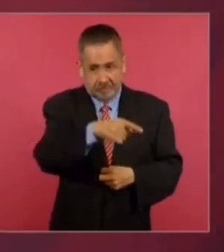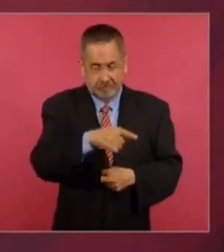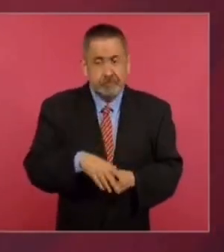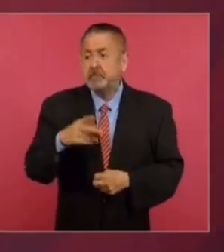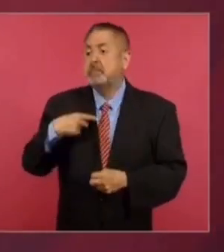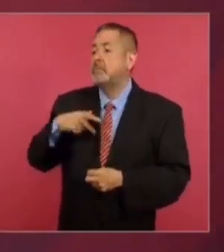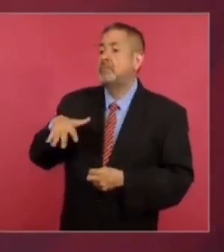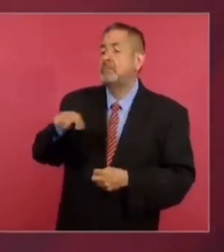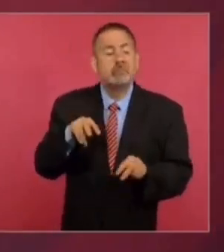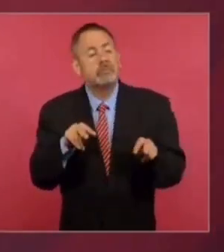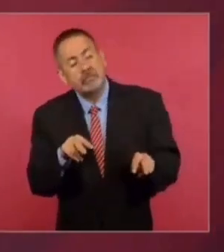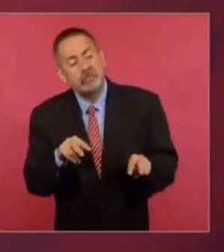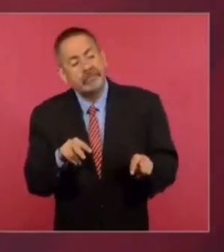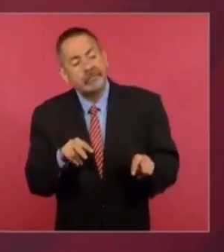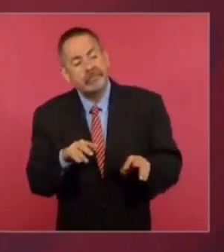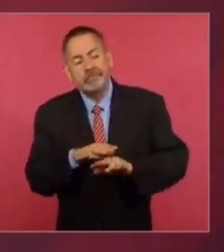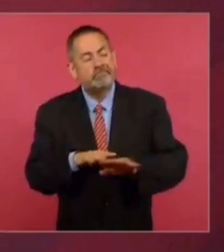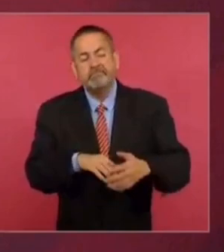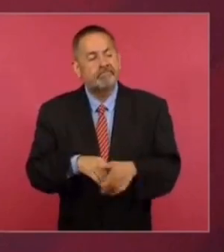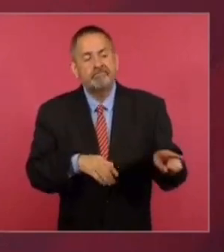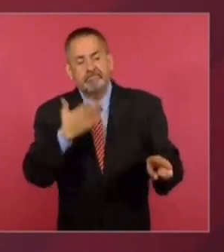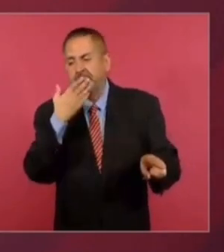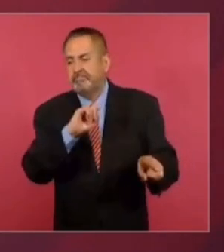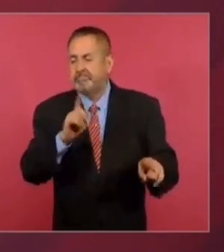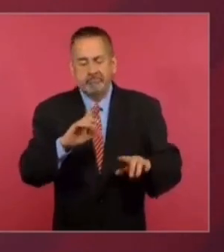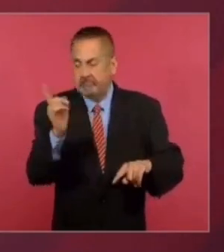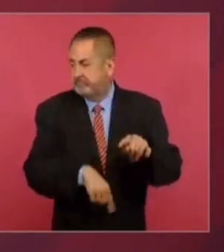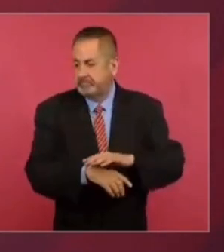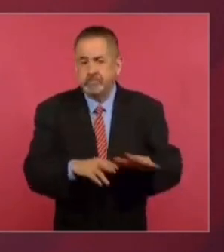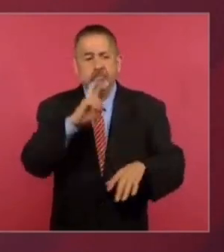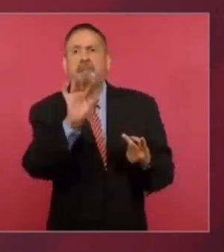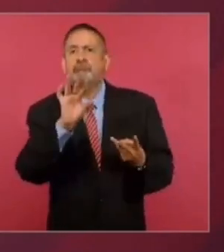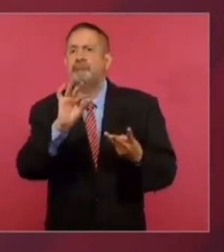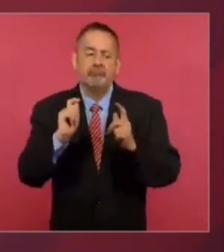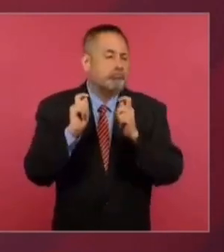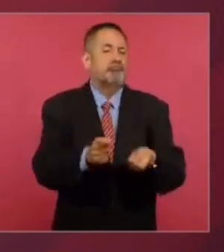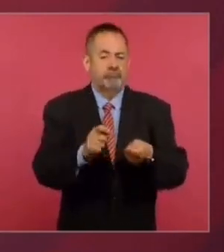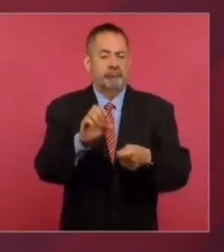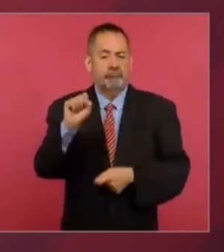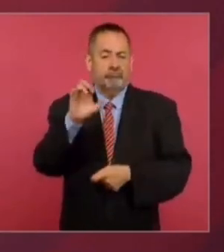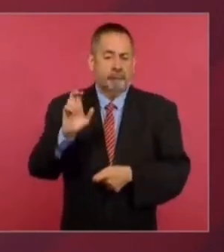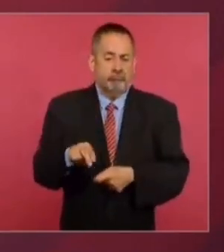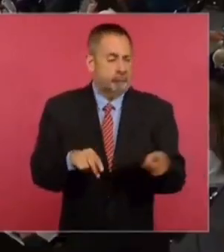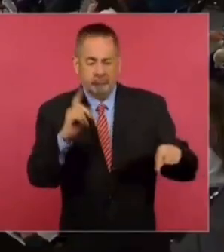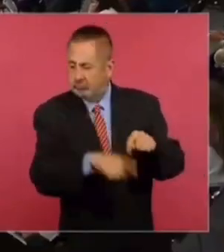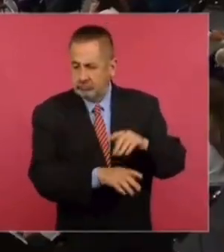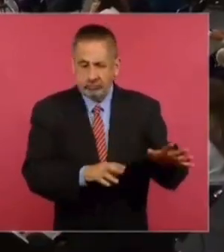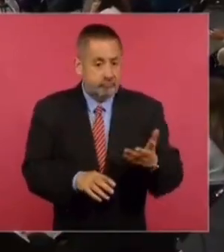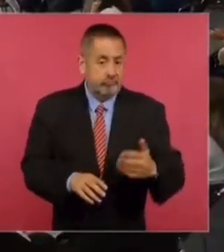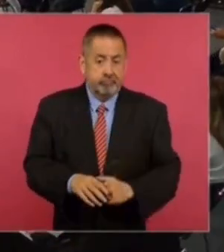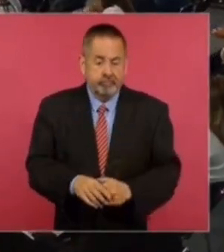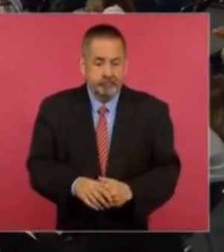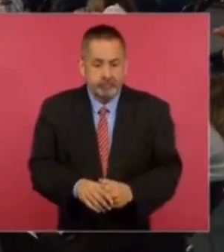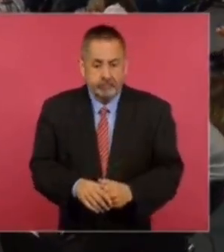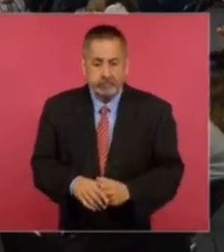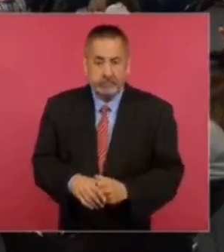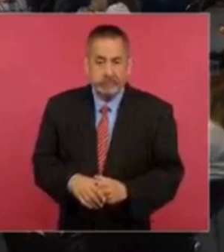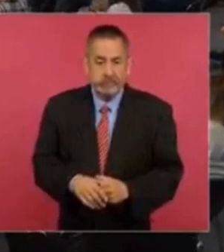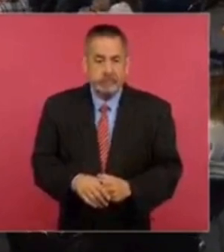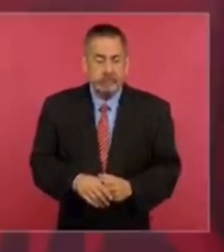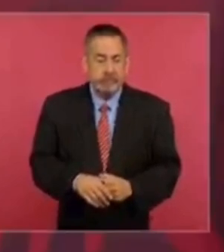va a querer el pueblo elegirlos. Y va a buscar que